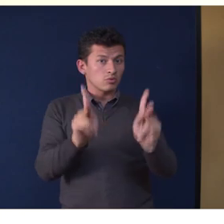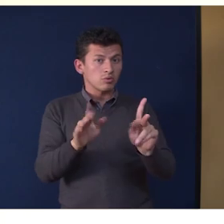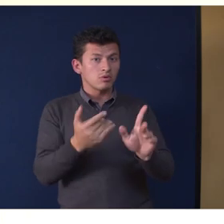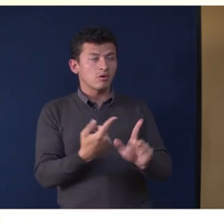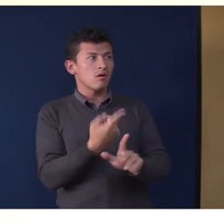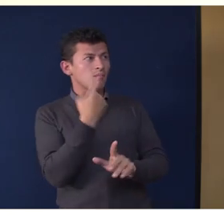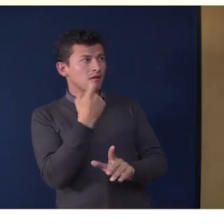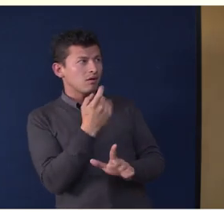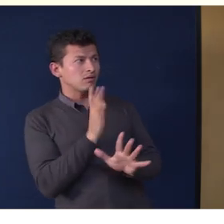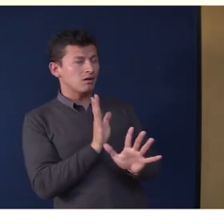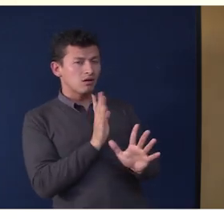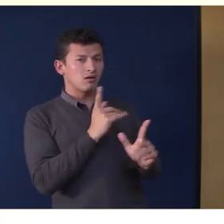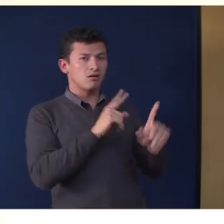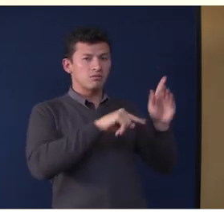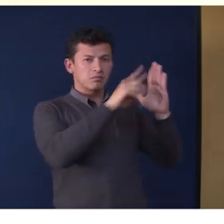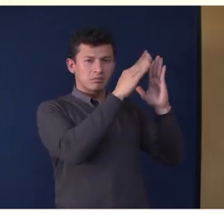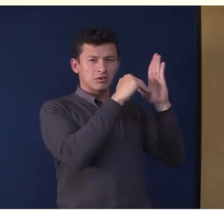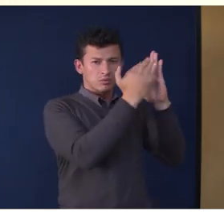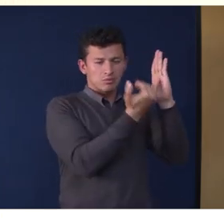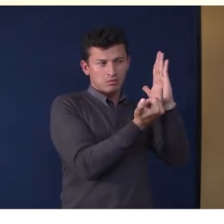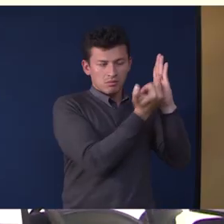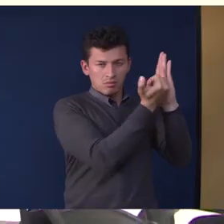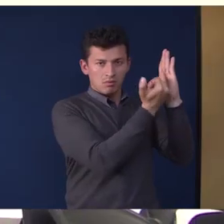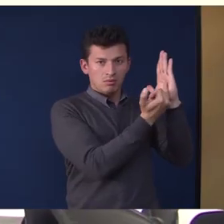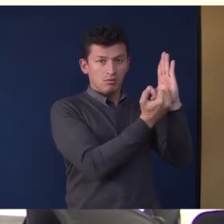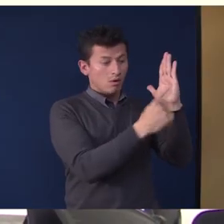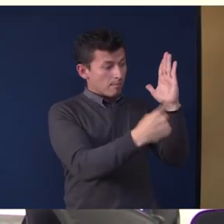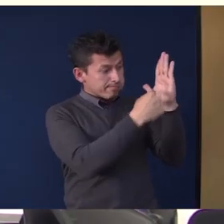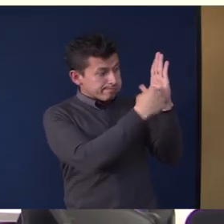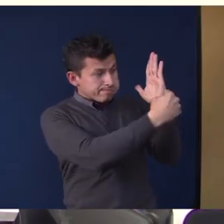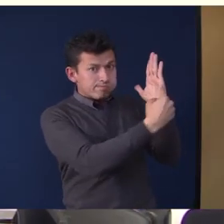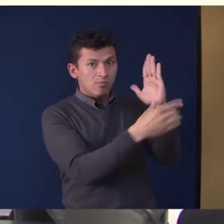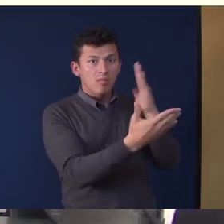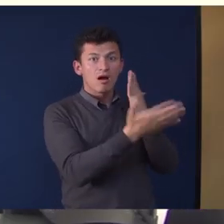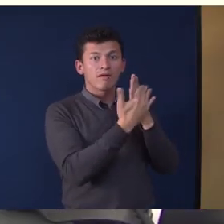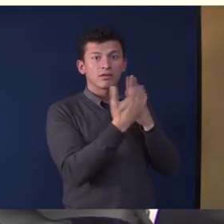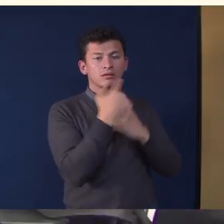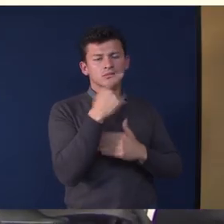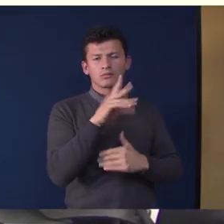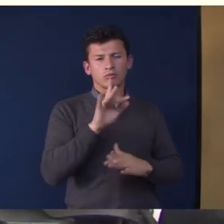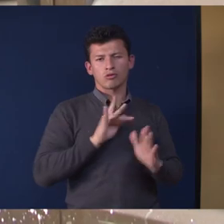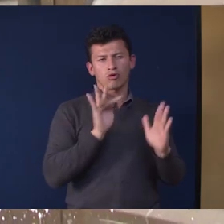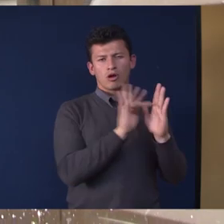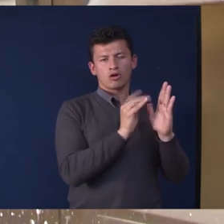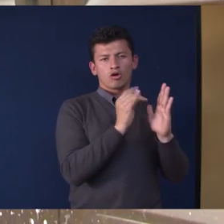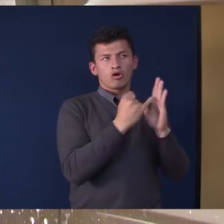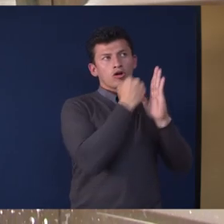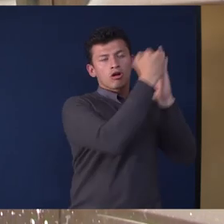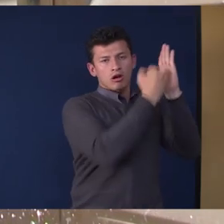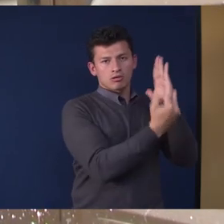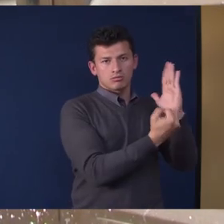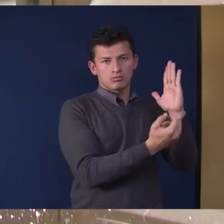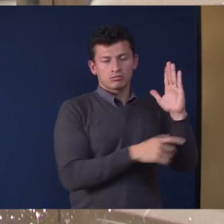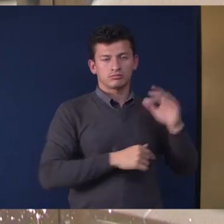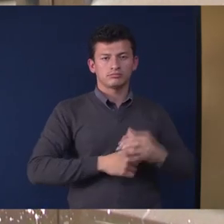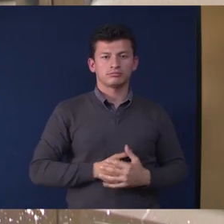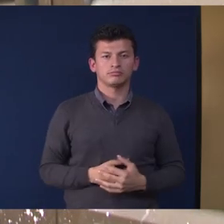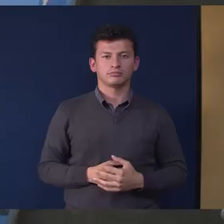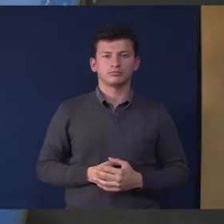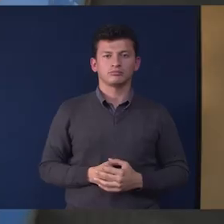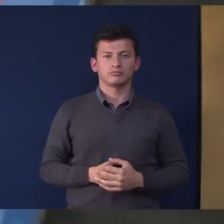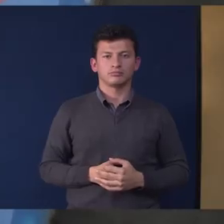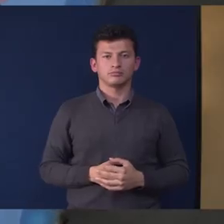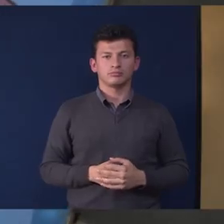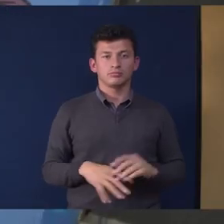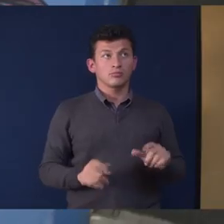dibujo e inclusive hay un letrero ahí que dice por favor no tocar, no rayar. Pero que sean murales significativos